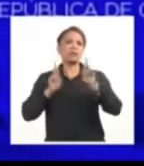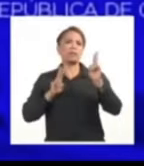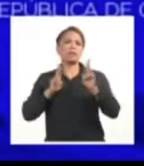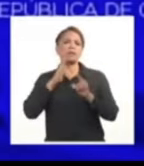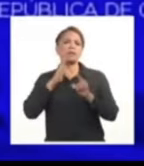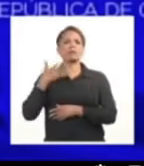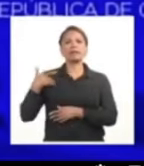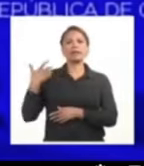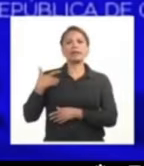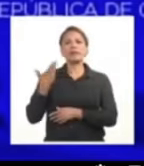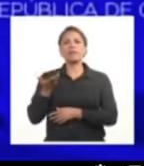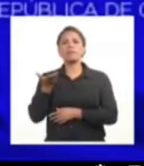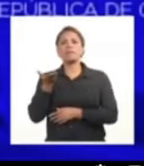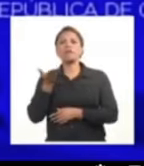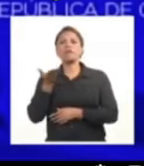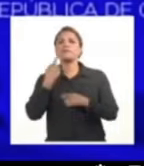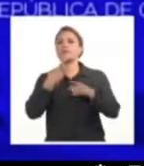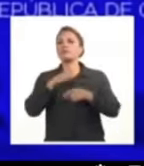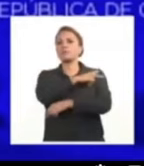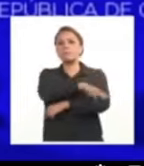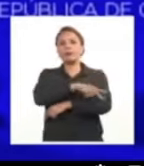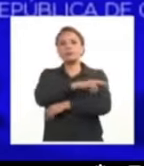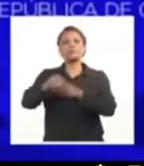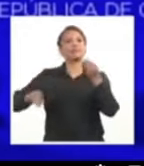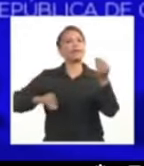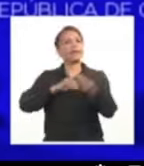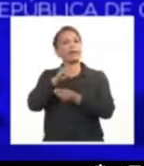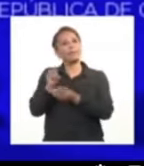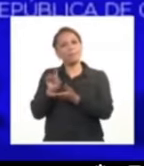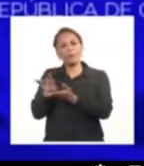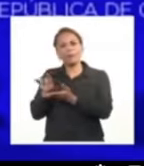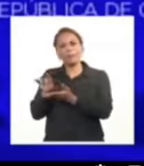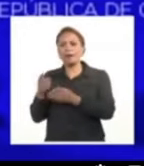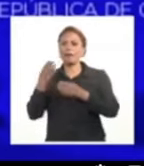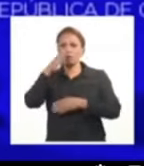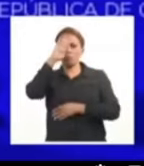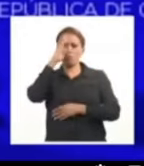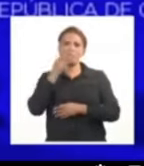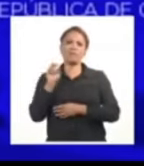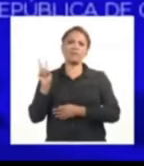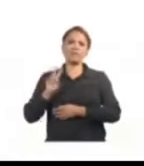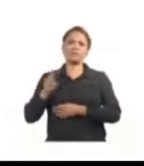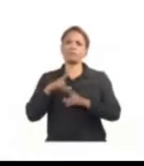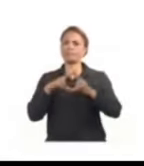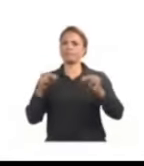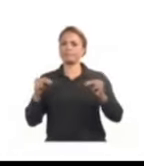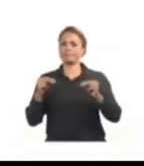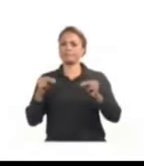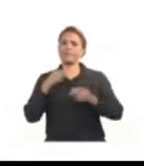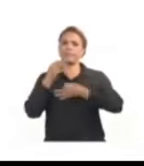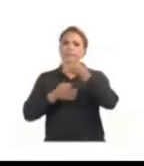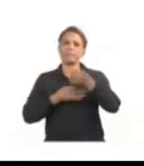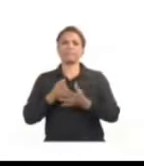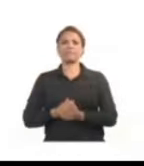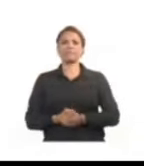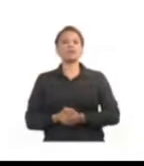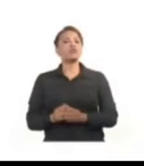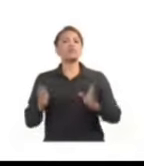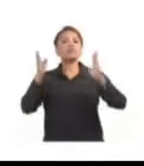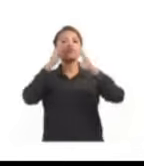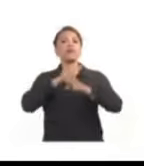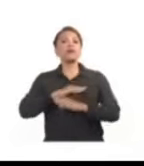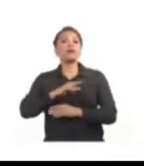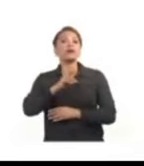de numerosos gobiernos para que cambiara esa posición discriminatoria e inaceptable no existe una sola razón que